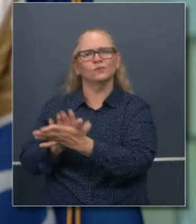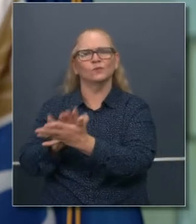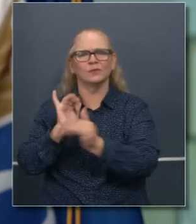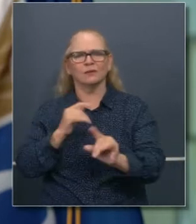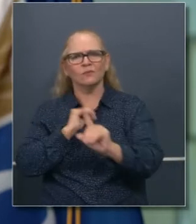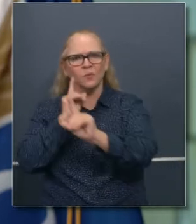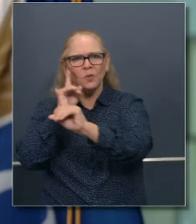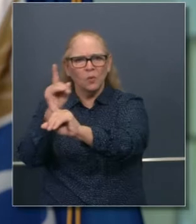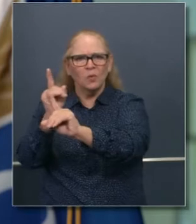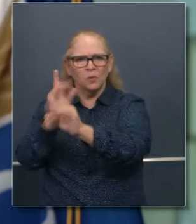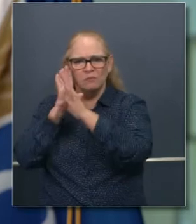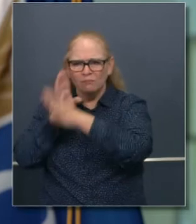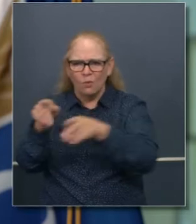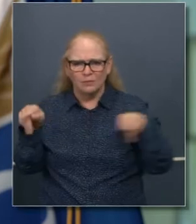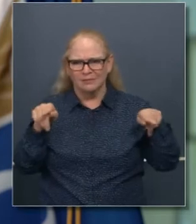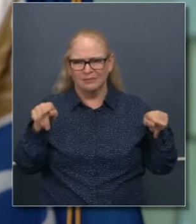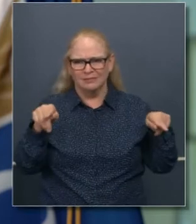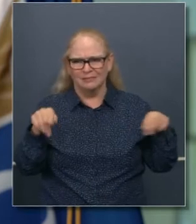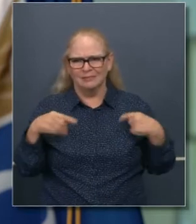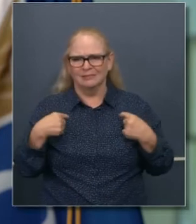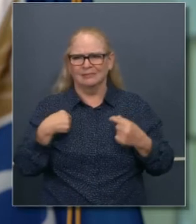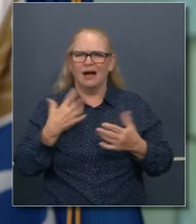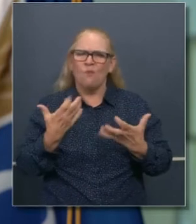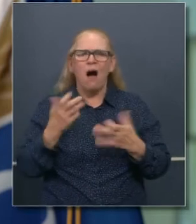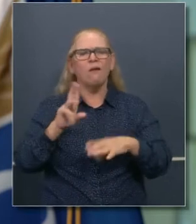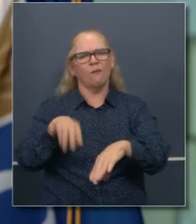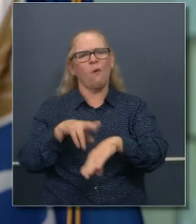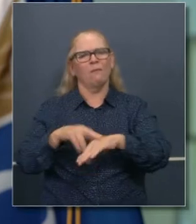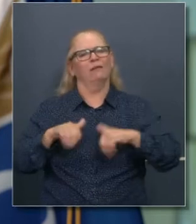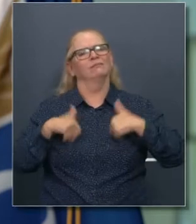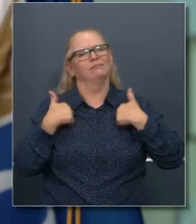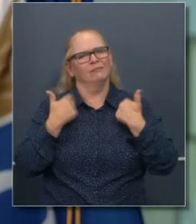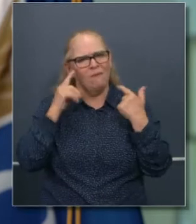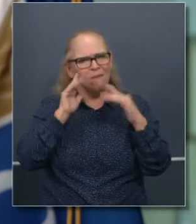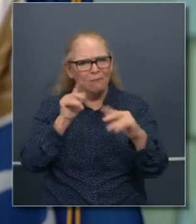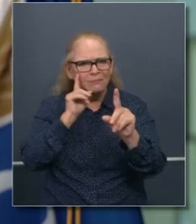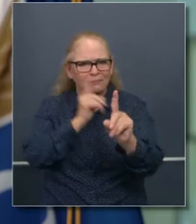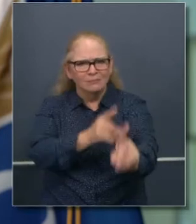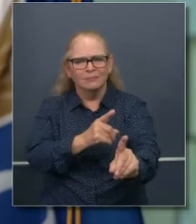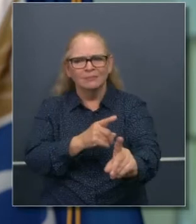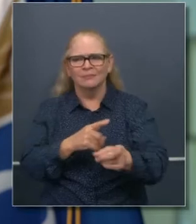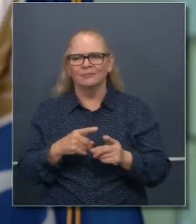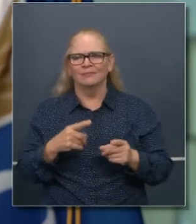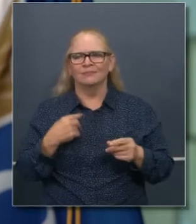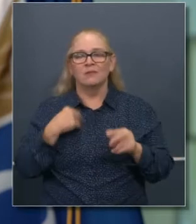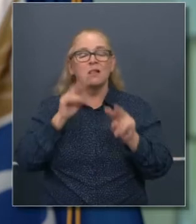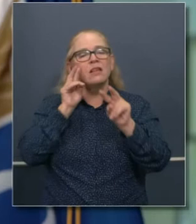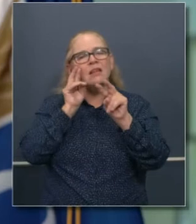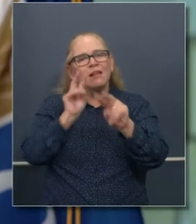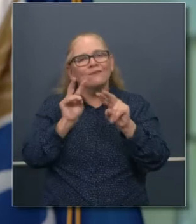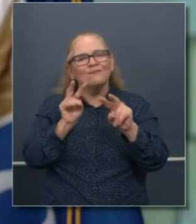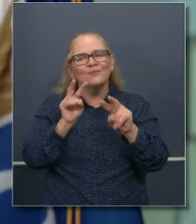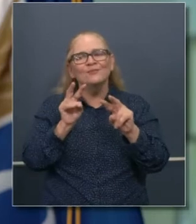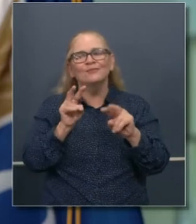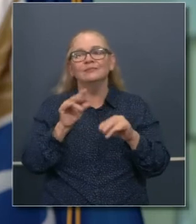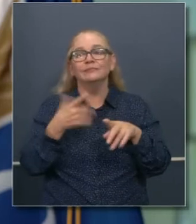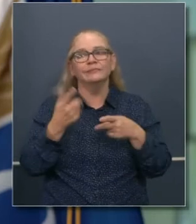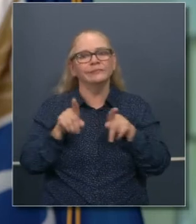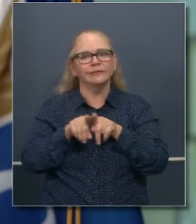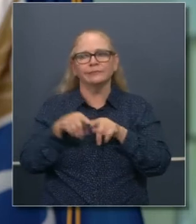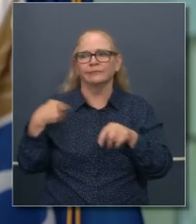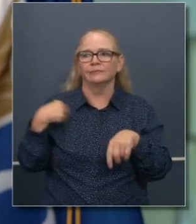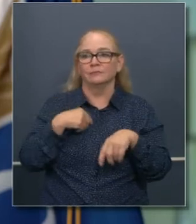vuelvan a la escuela. Y para mí lo más importante es eso, volver a una cierta normalidad. Y espero que podamos como